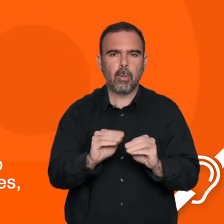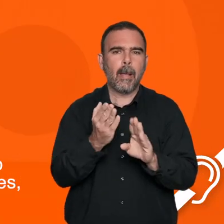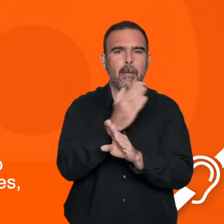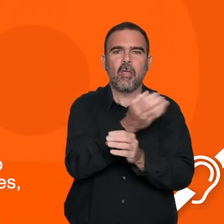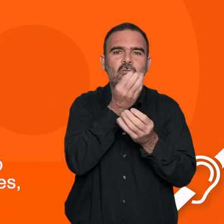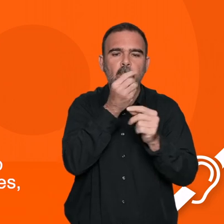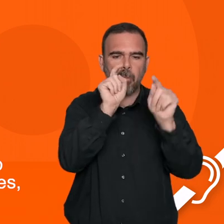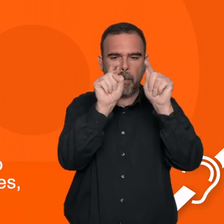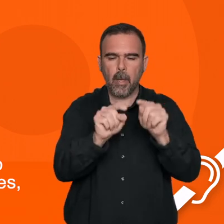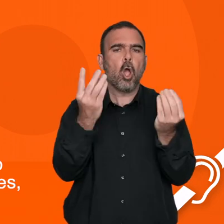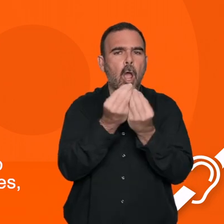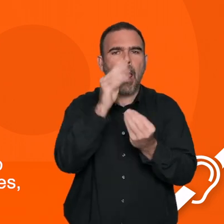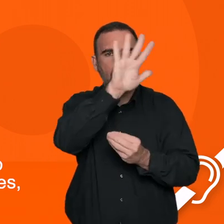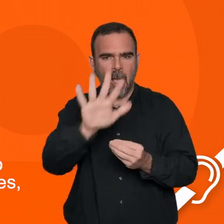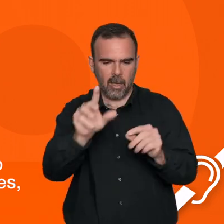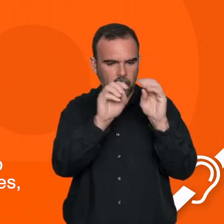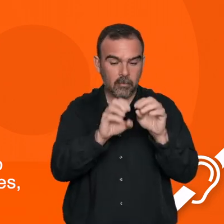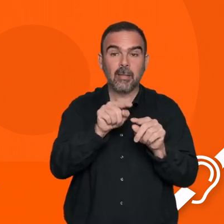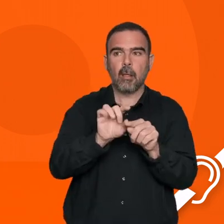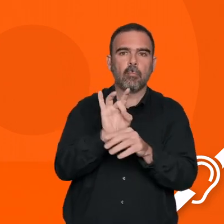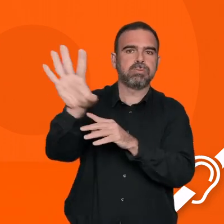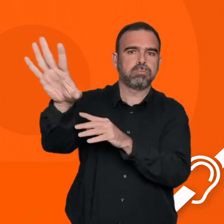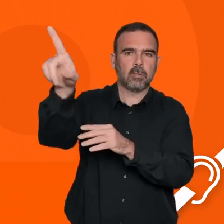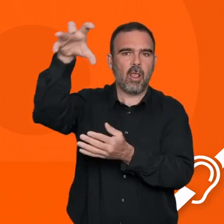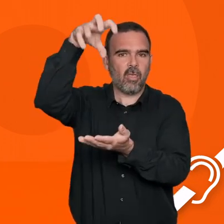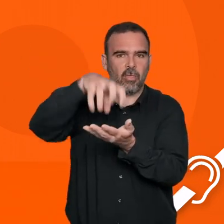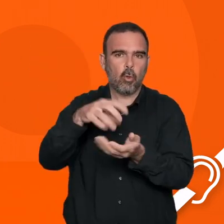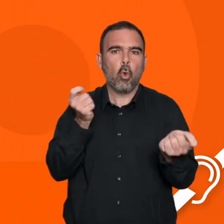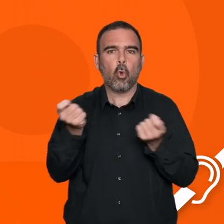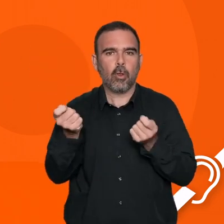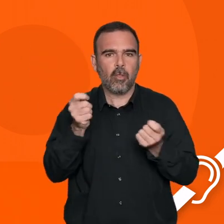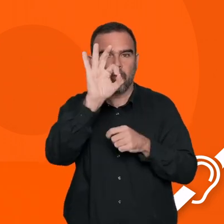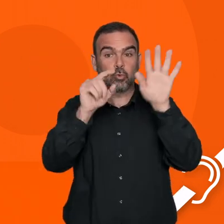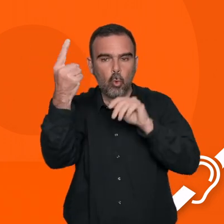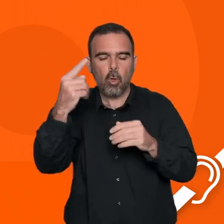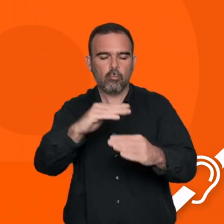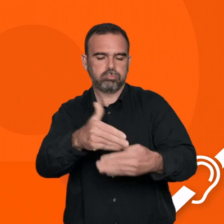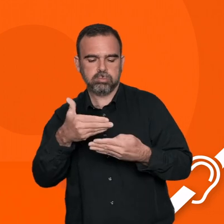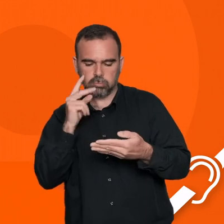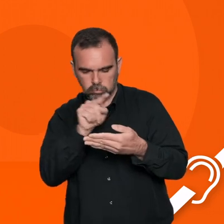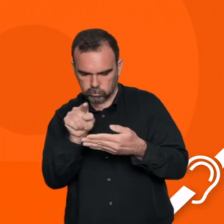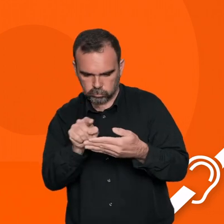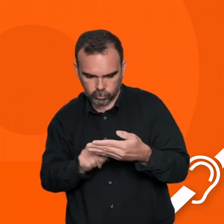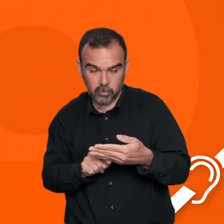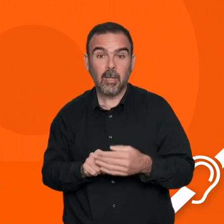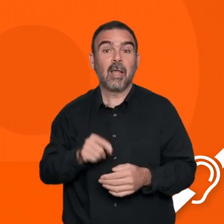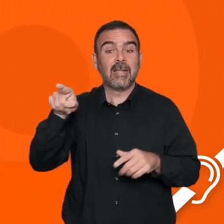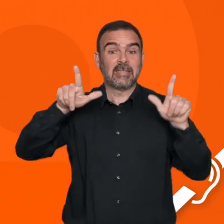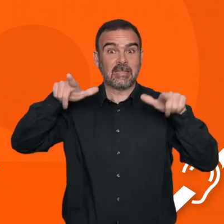rellenar un cuestionario previo con información e imágenes que llegarán directamente al centro coordinador del 061.